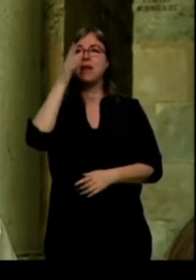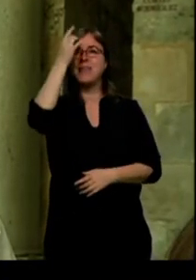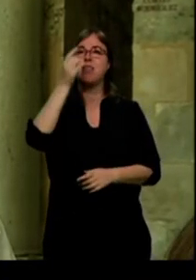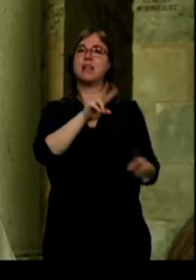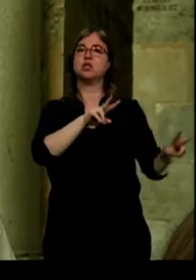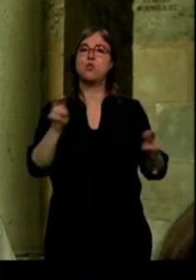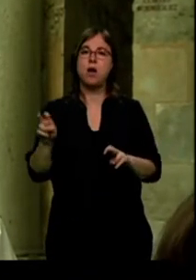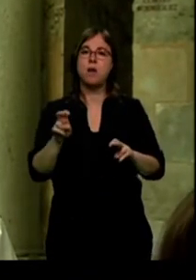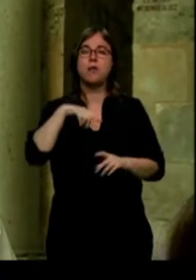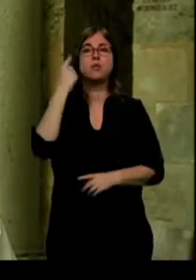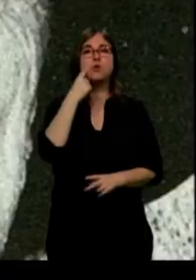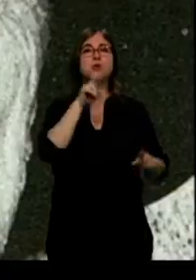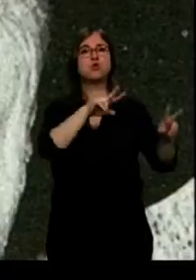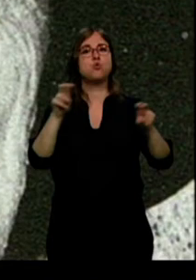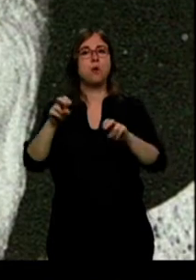descubrimientos.